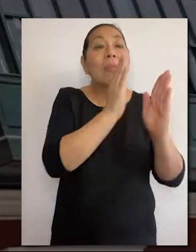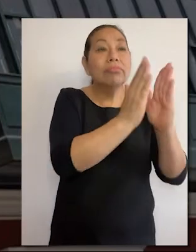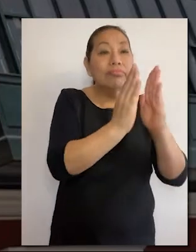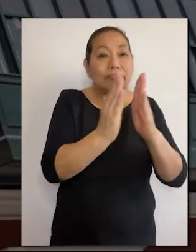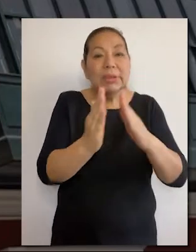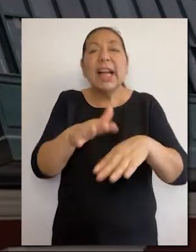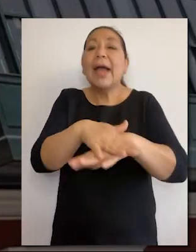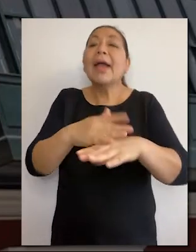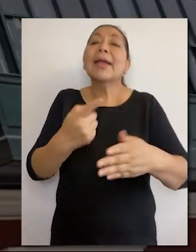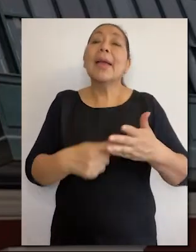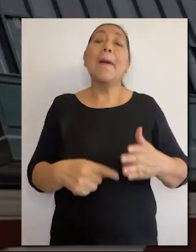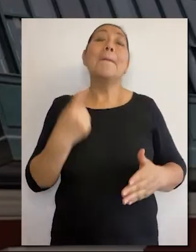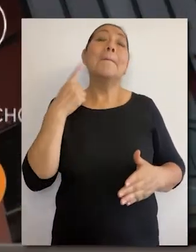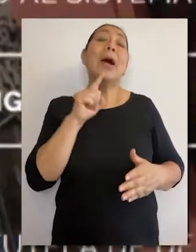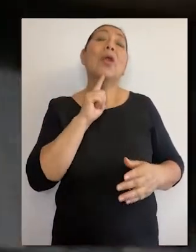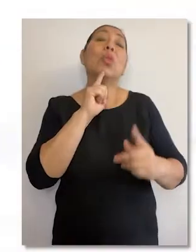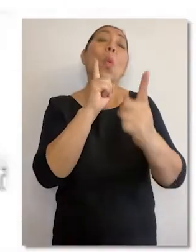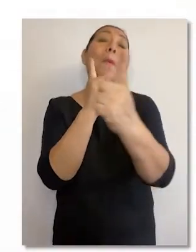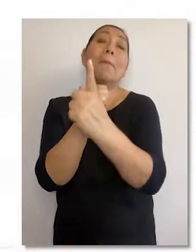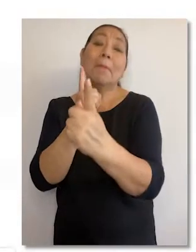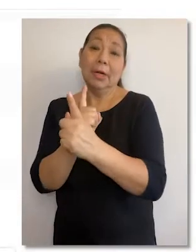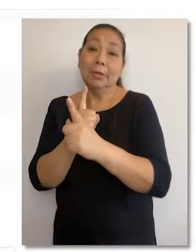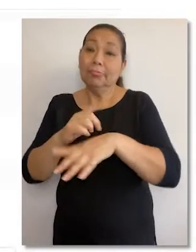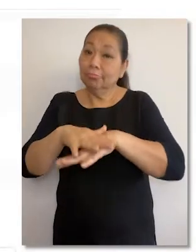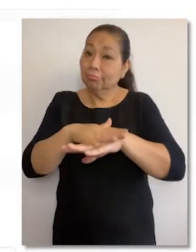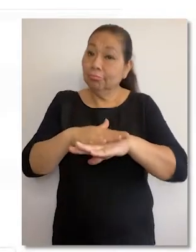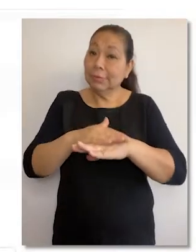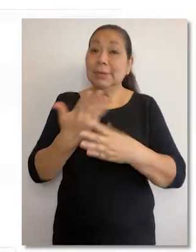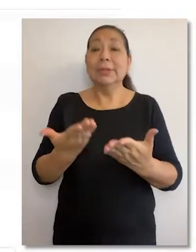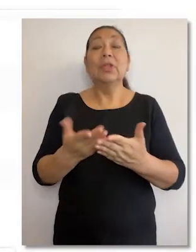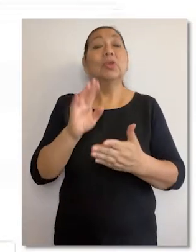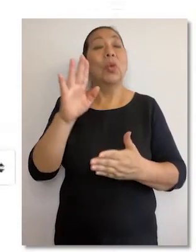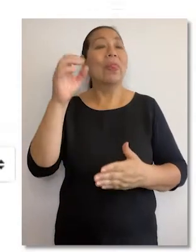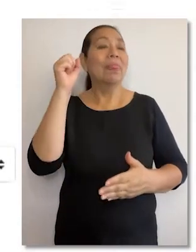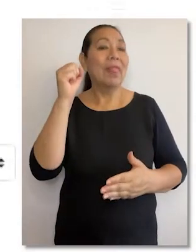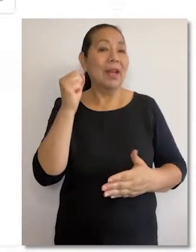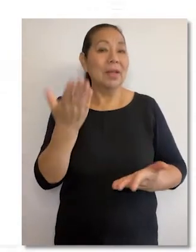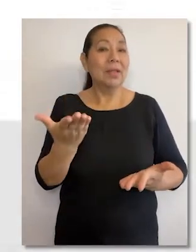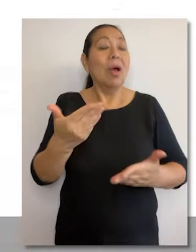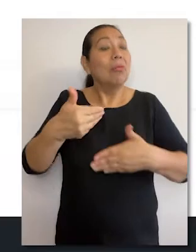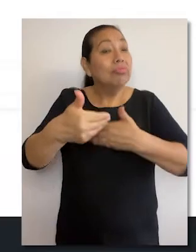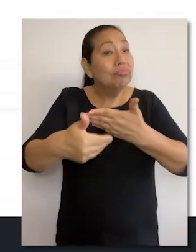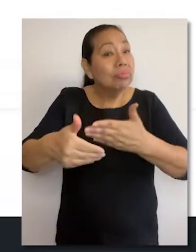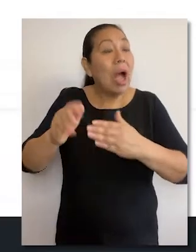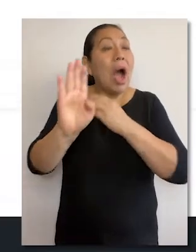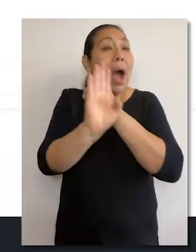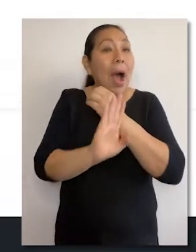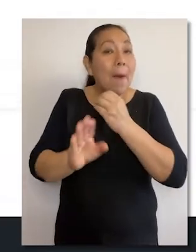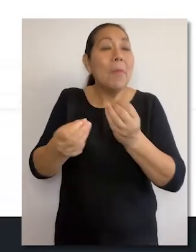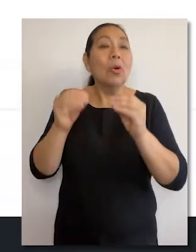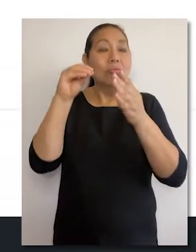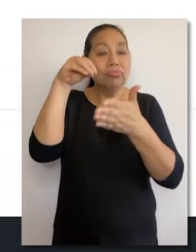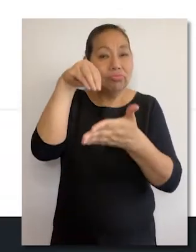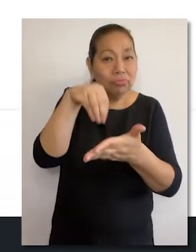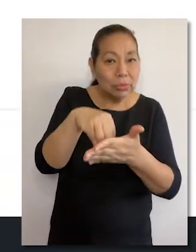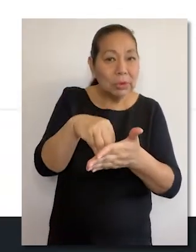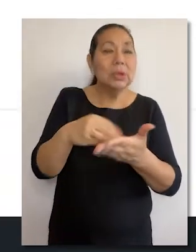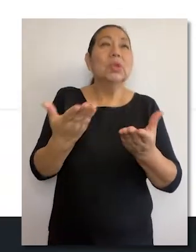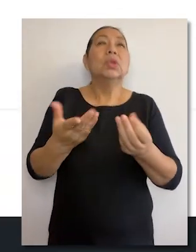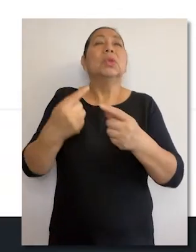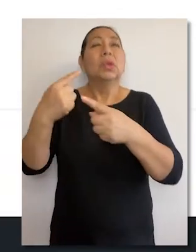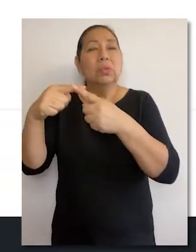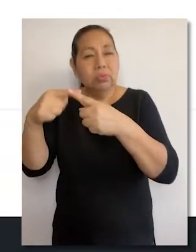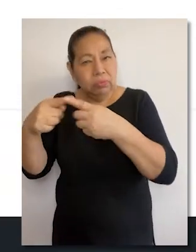para los procesos orgánicos. Para consultar los procesos de tutela de derechos, es decir, procesos de amparo, de